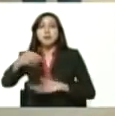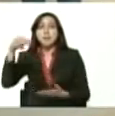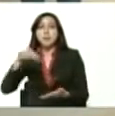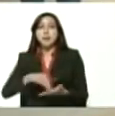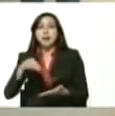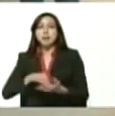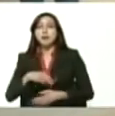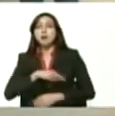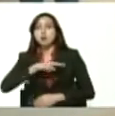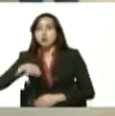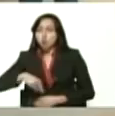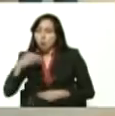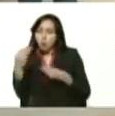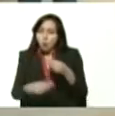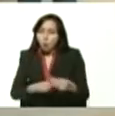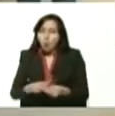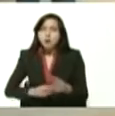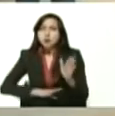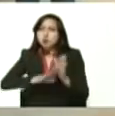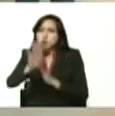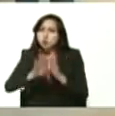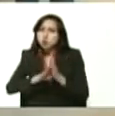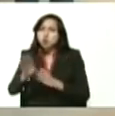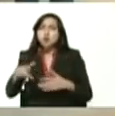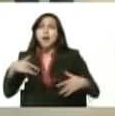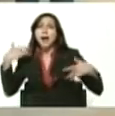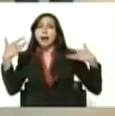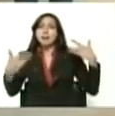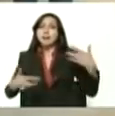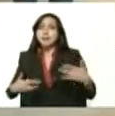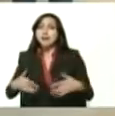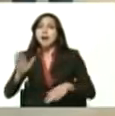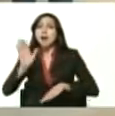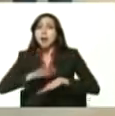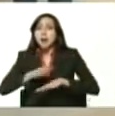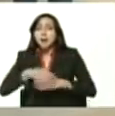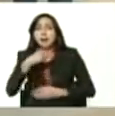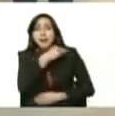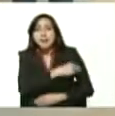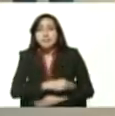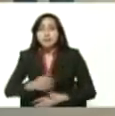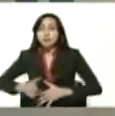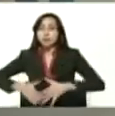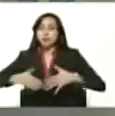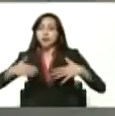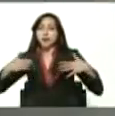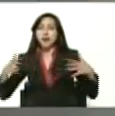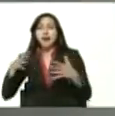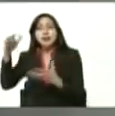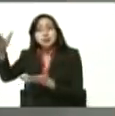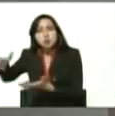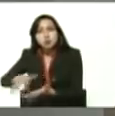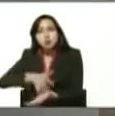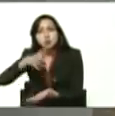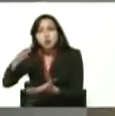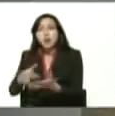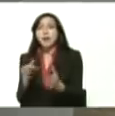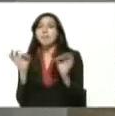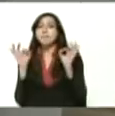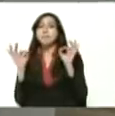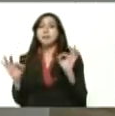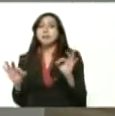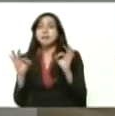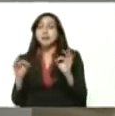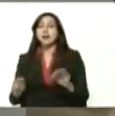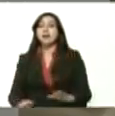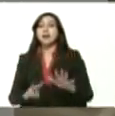en esta actividad productiva y en el marco de la gran misión agro Venezuela y específicamente en el